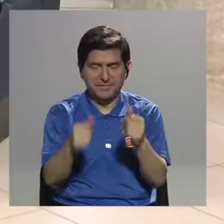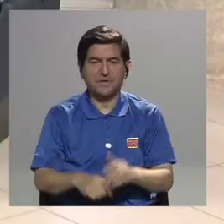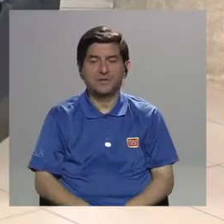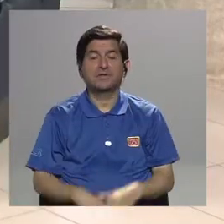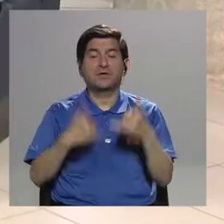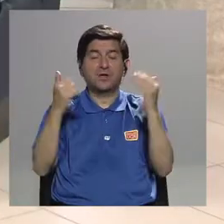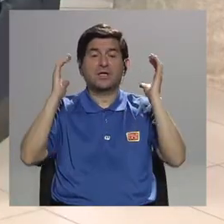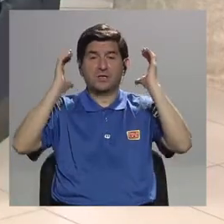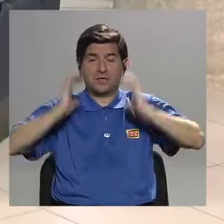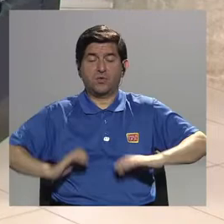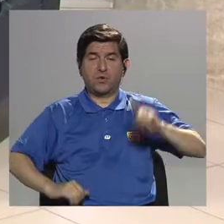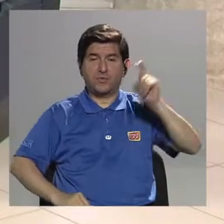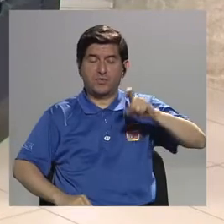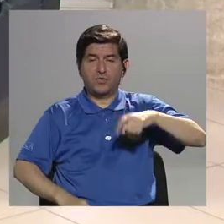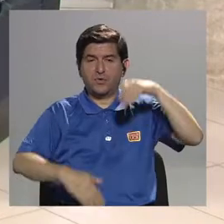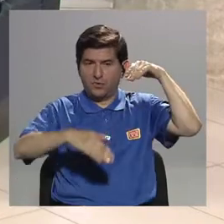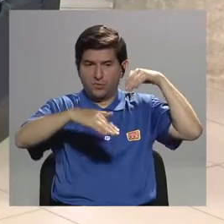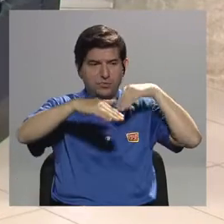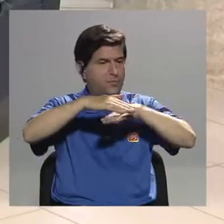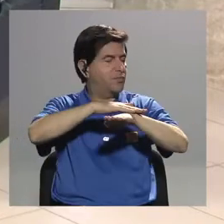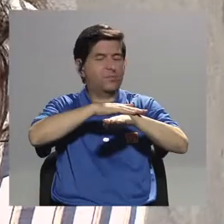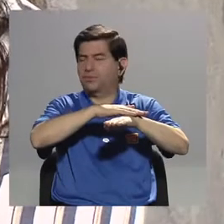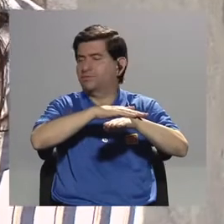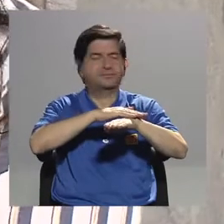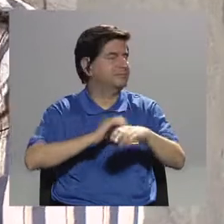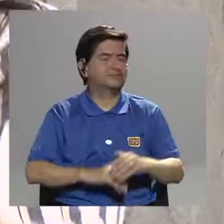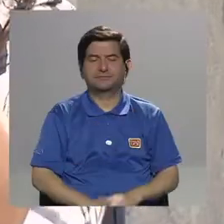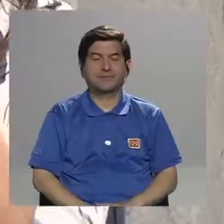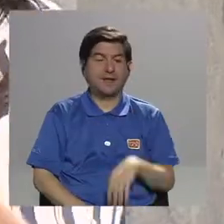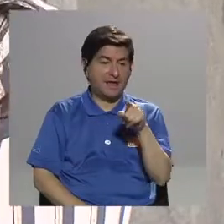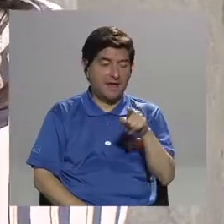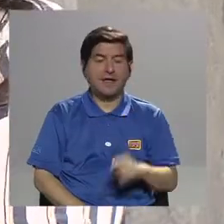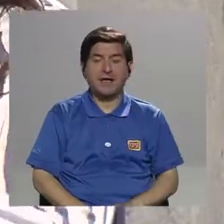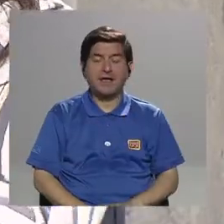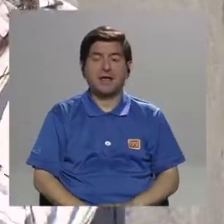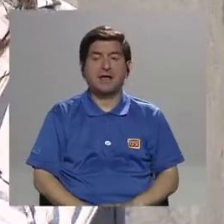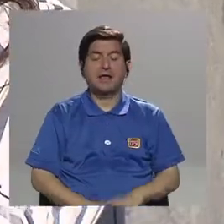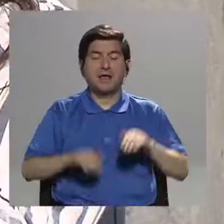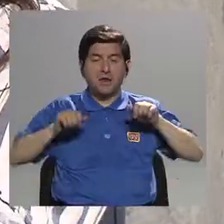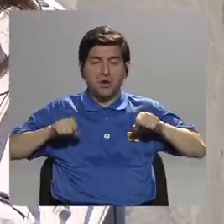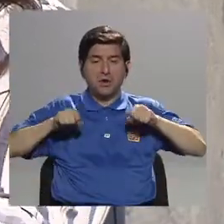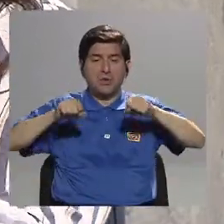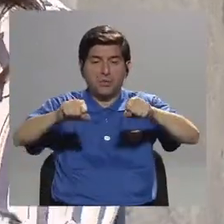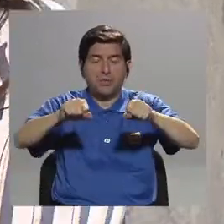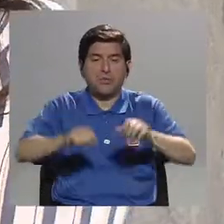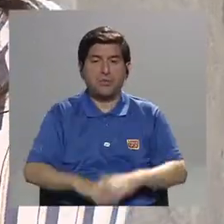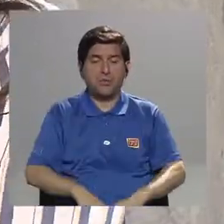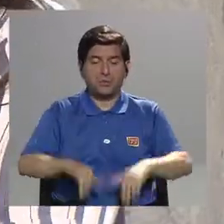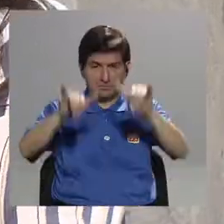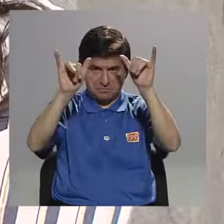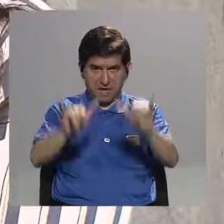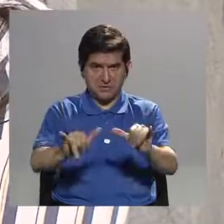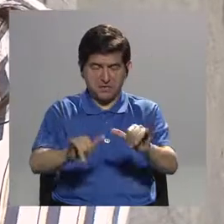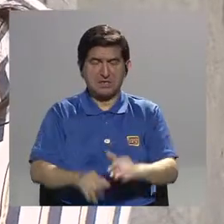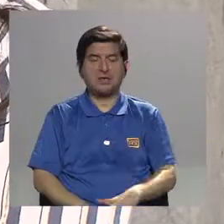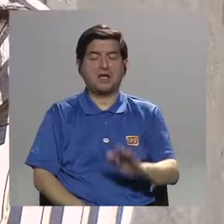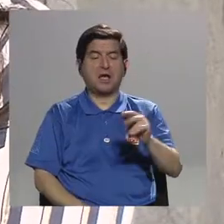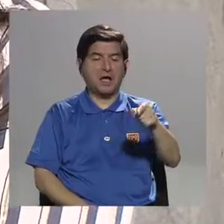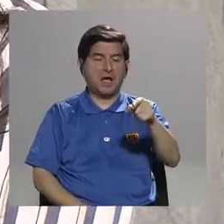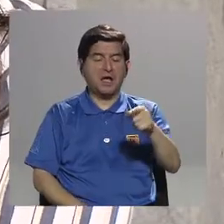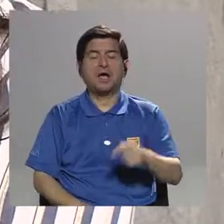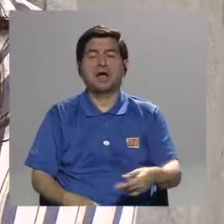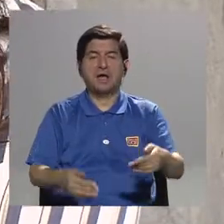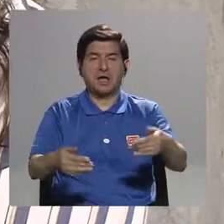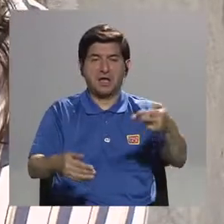Y además ya el cuerpo no se tiene que introducir en ninguna fosa, sino que él está en su estante, en su camilla, ahí colocado, ahí está su historia